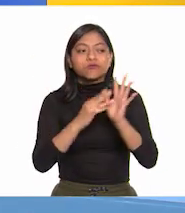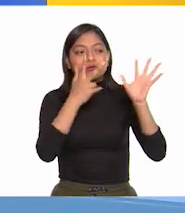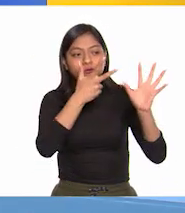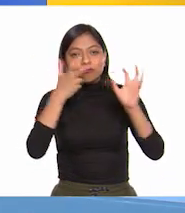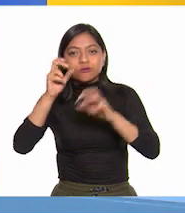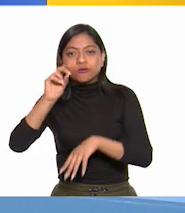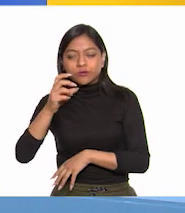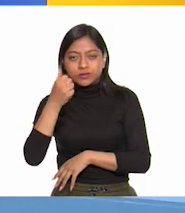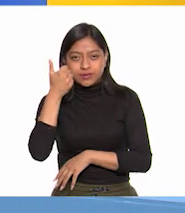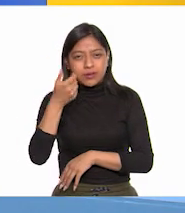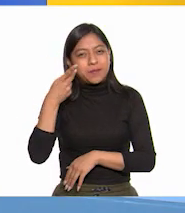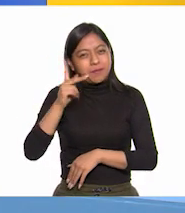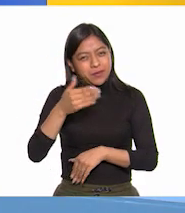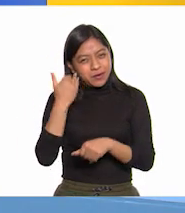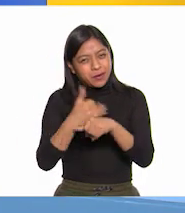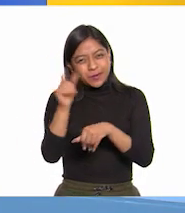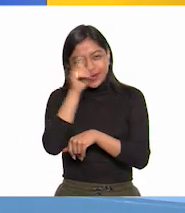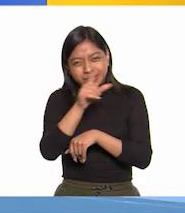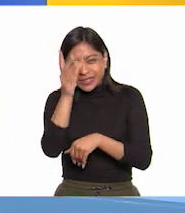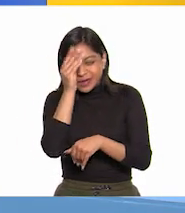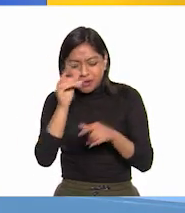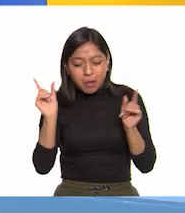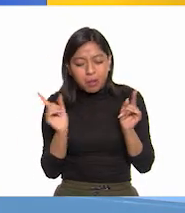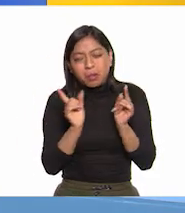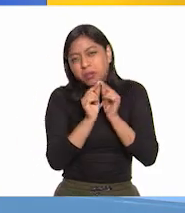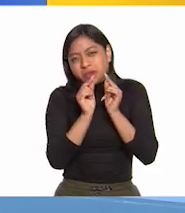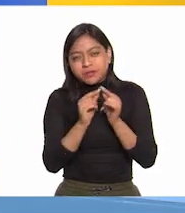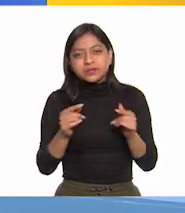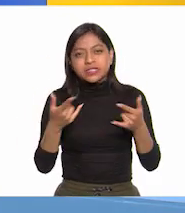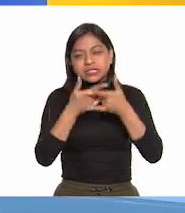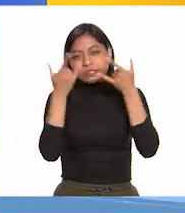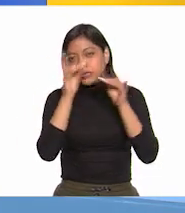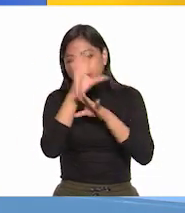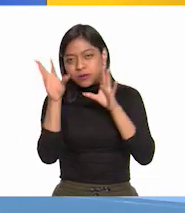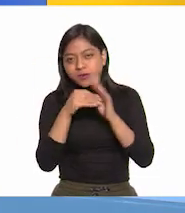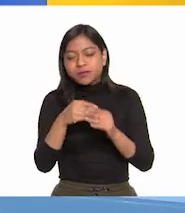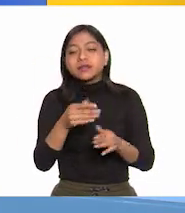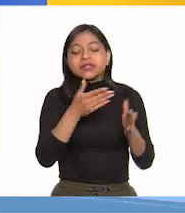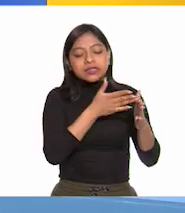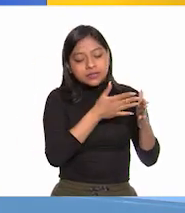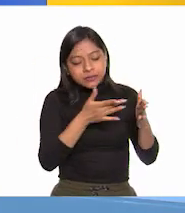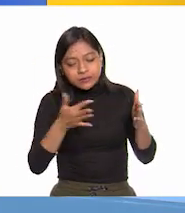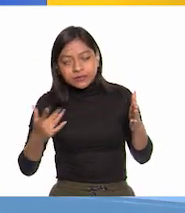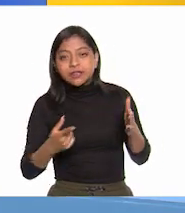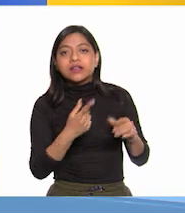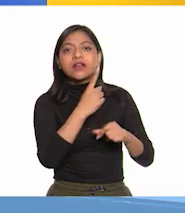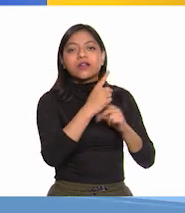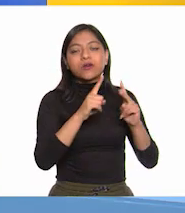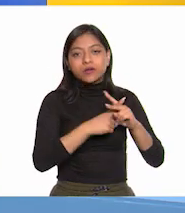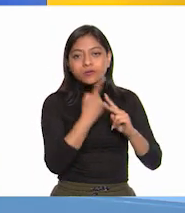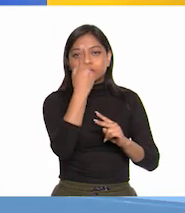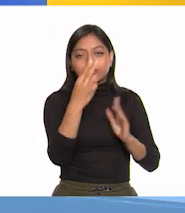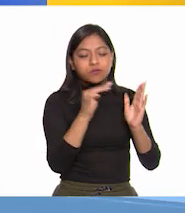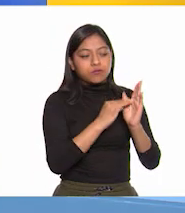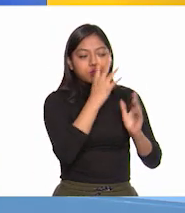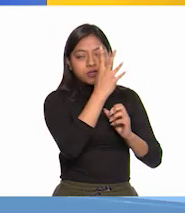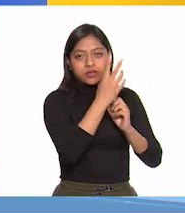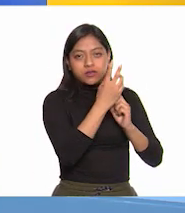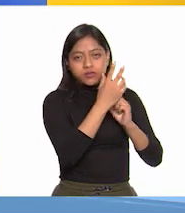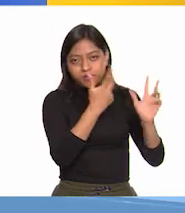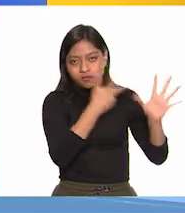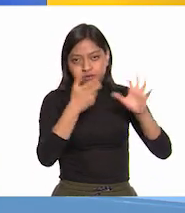Pero por ahora, con la finalidad de dar un panorama muy general, nuestra línea del tiempo irá de 1810 a